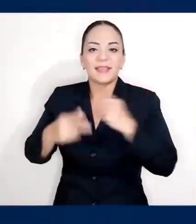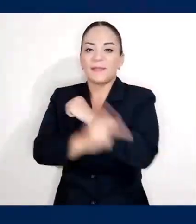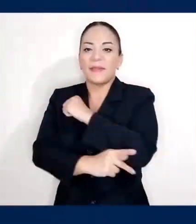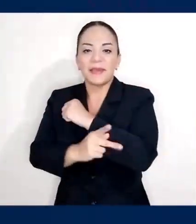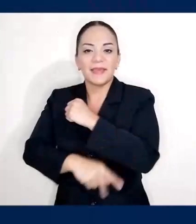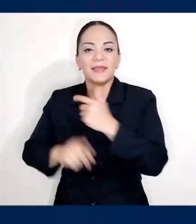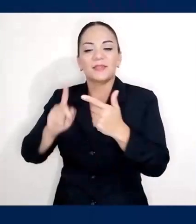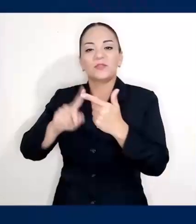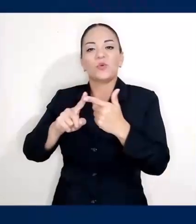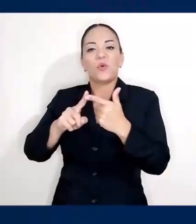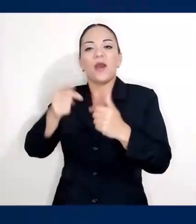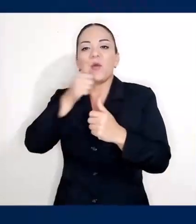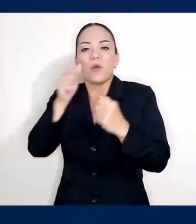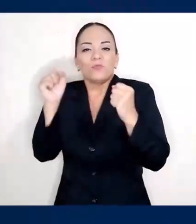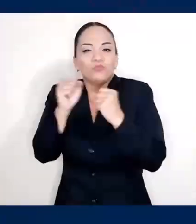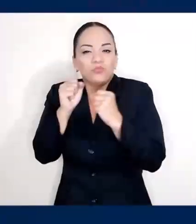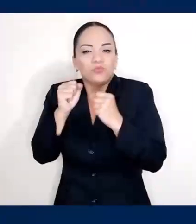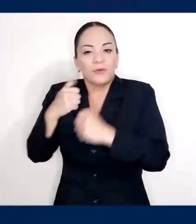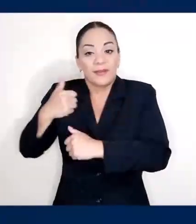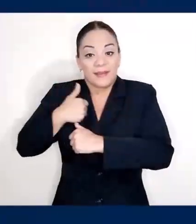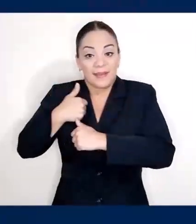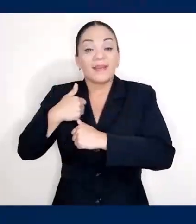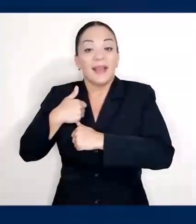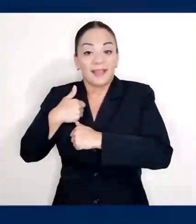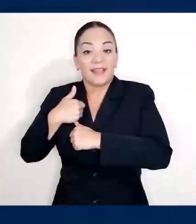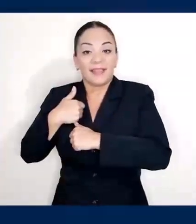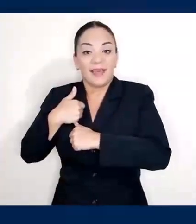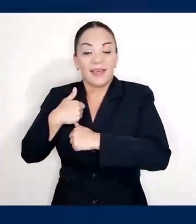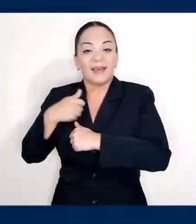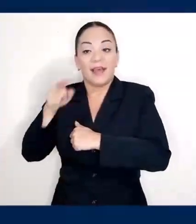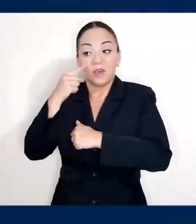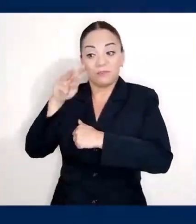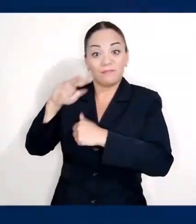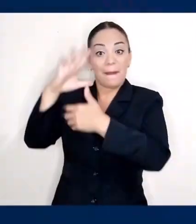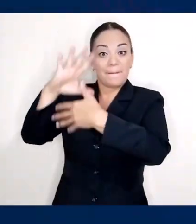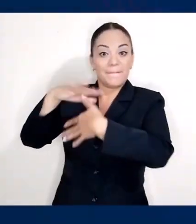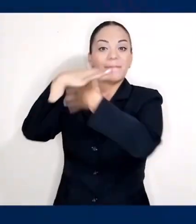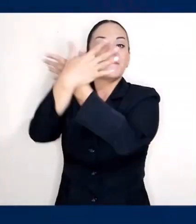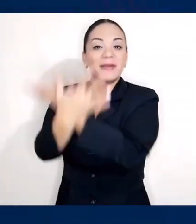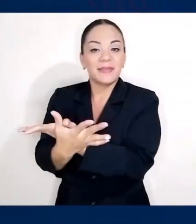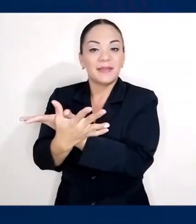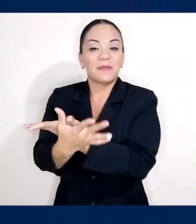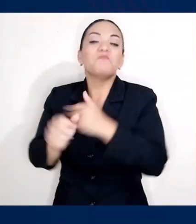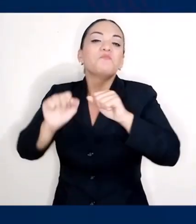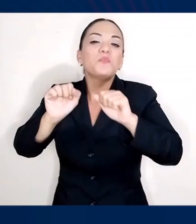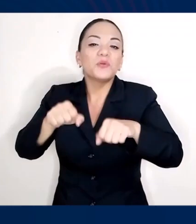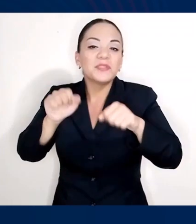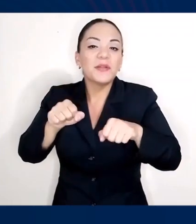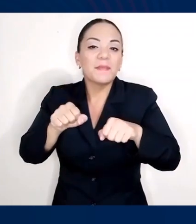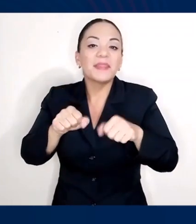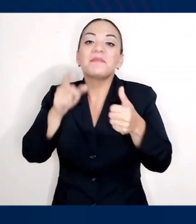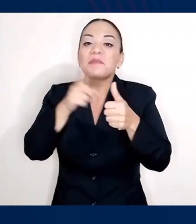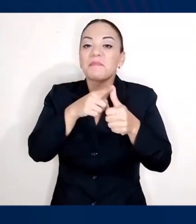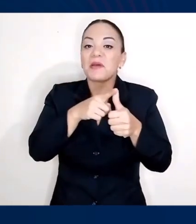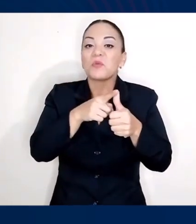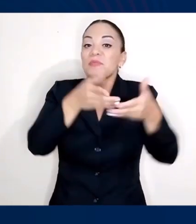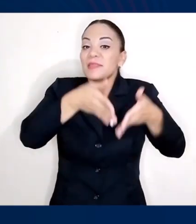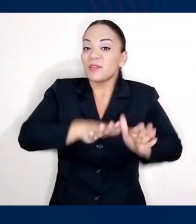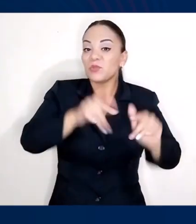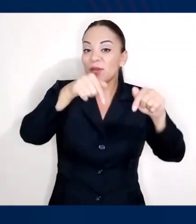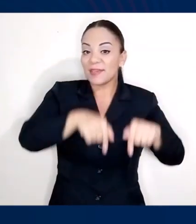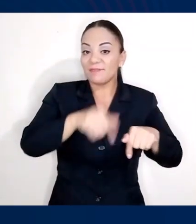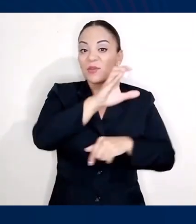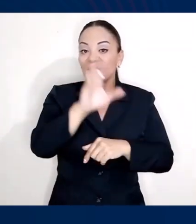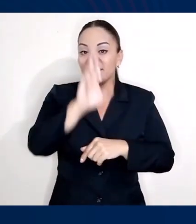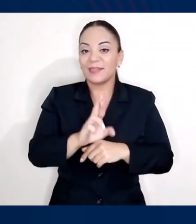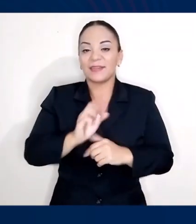o cerca de las aguas heladas de Canadá lo más probable es que sea una ballena que vino a nacer aquí